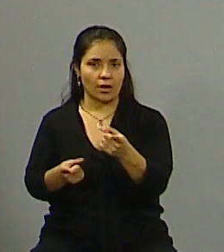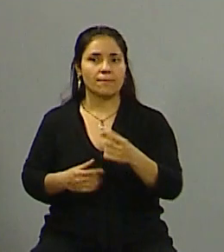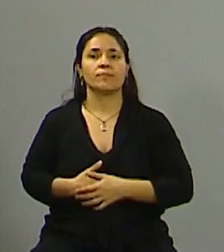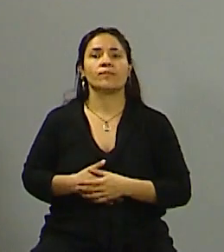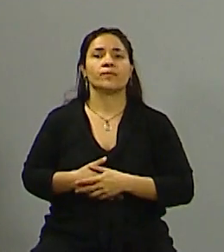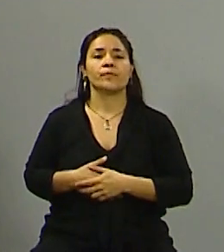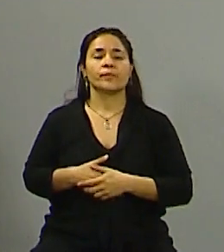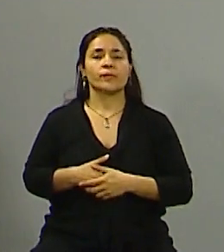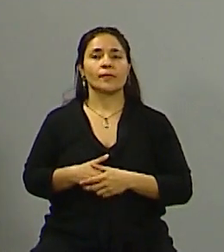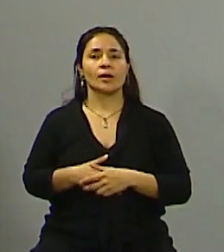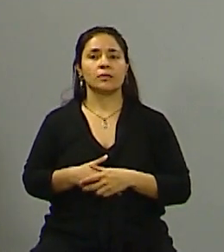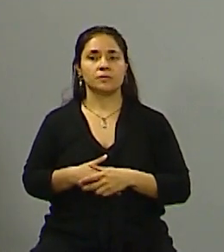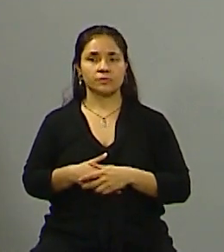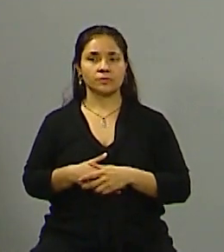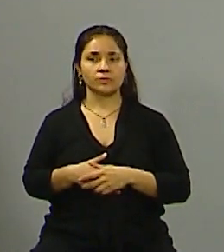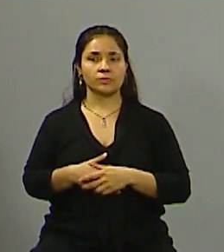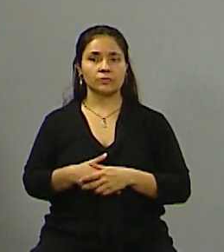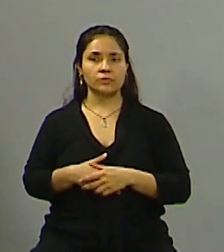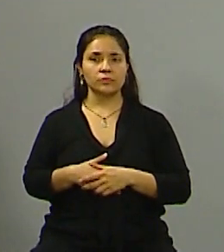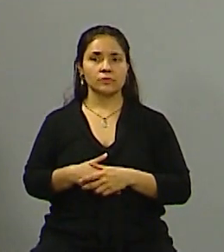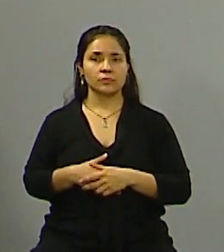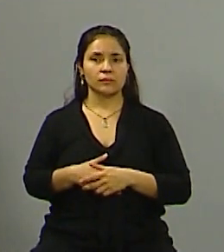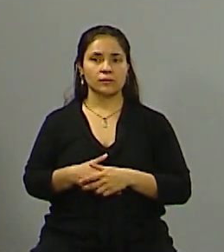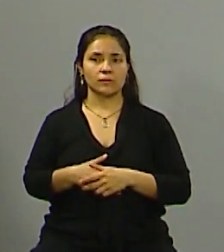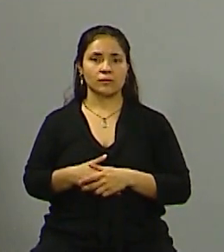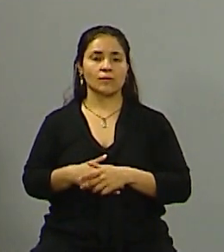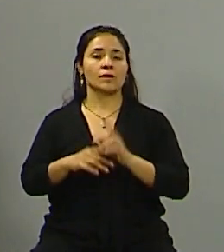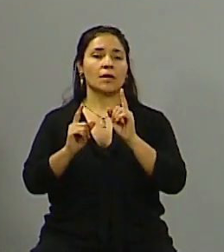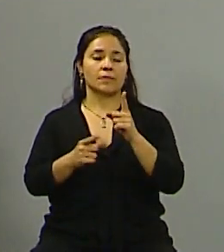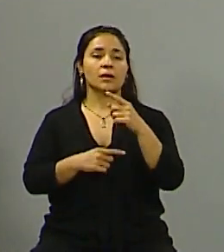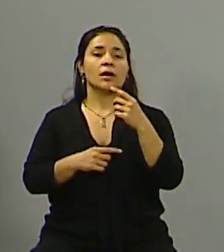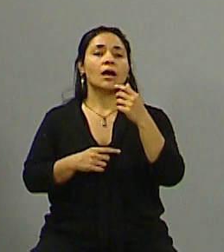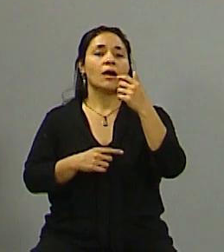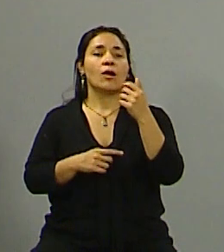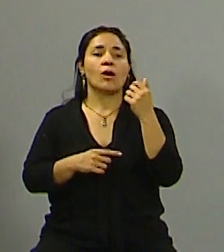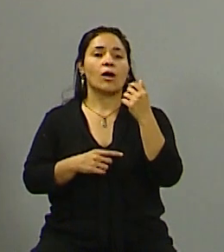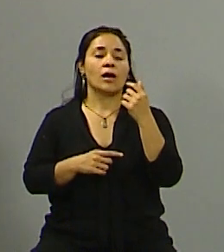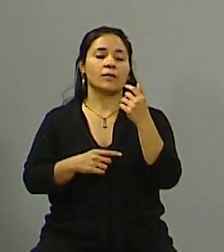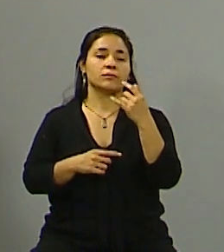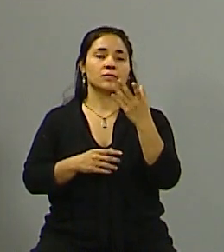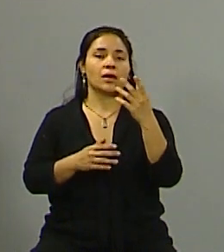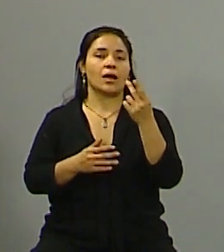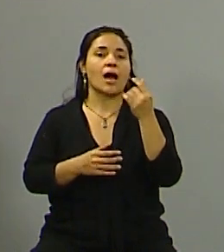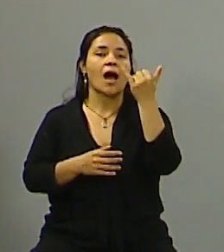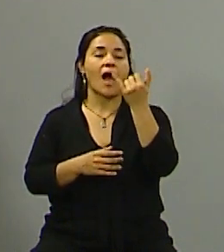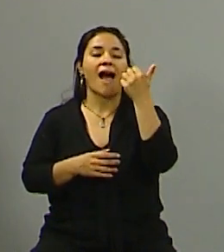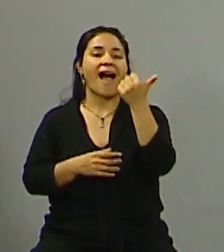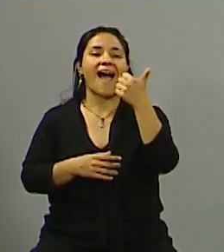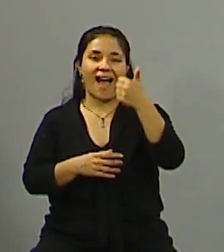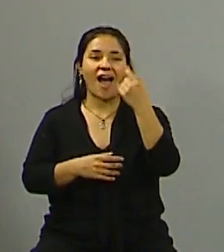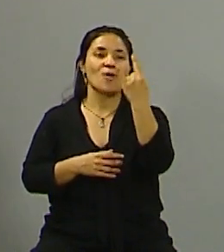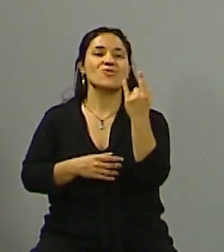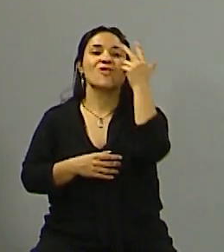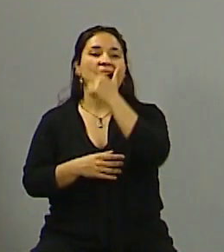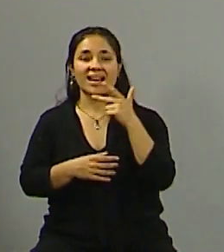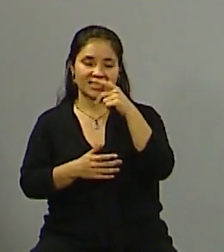además consolidado a la asignación universal por hijo como parte de los beneficiarios de este